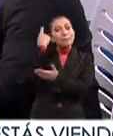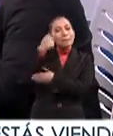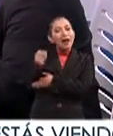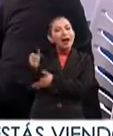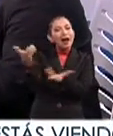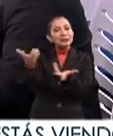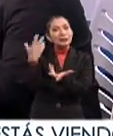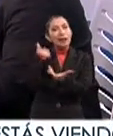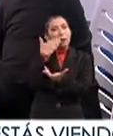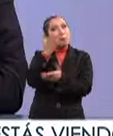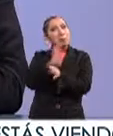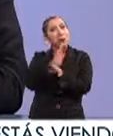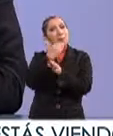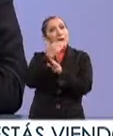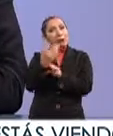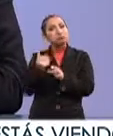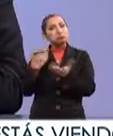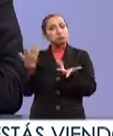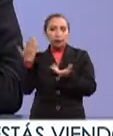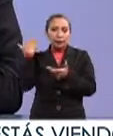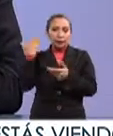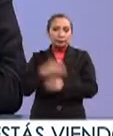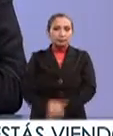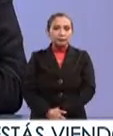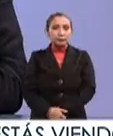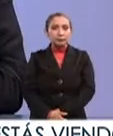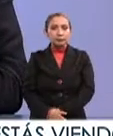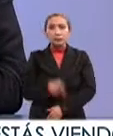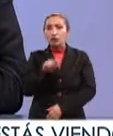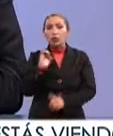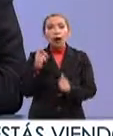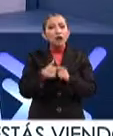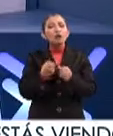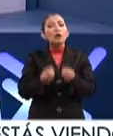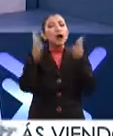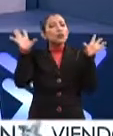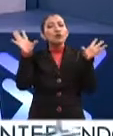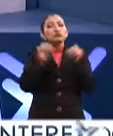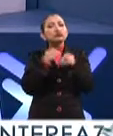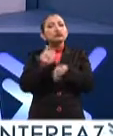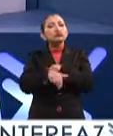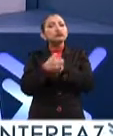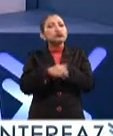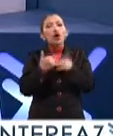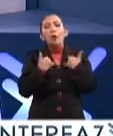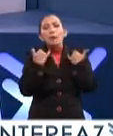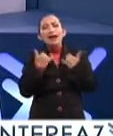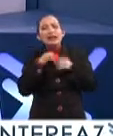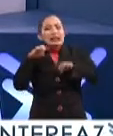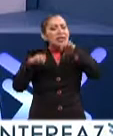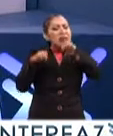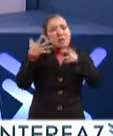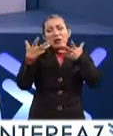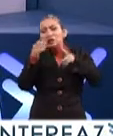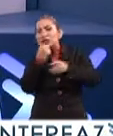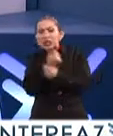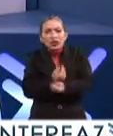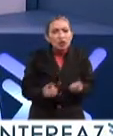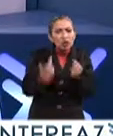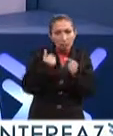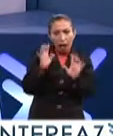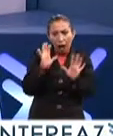generar un bienestar social en aquel momento. ¿Tienes alguna cifra de cuántos jóvenes y de qué edades o niños